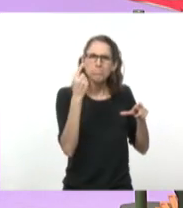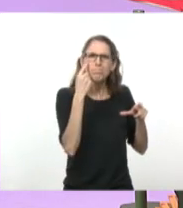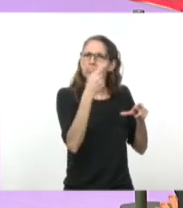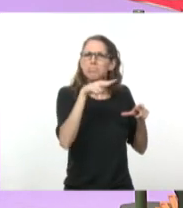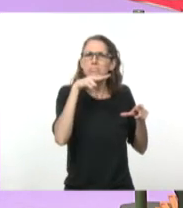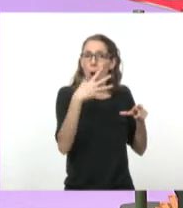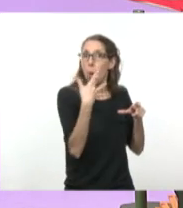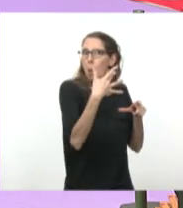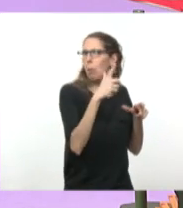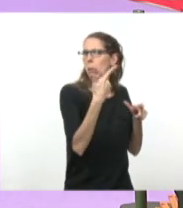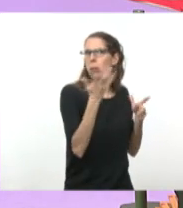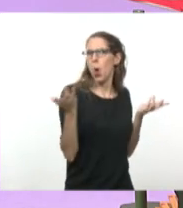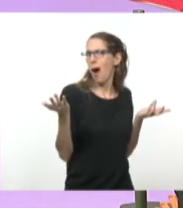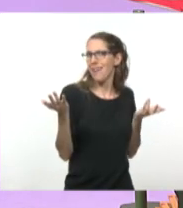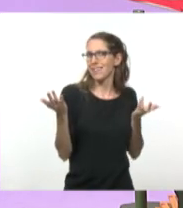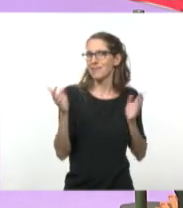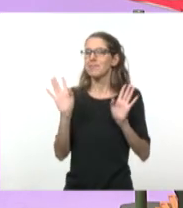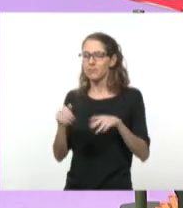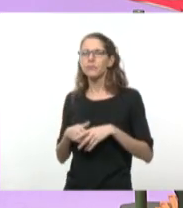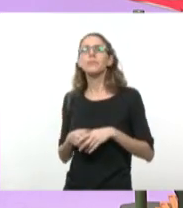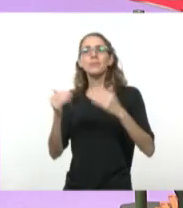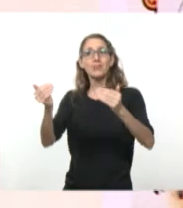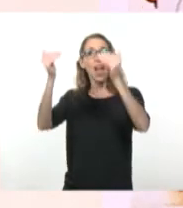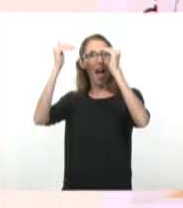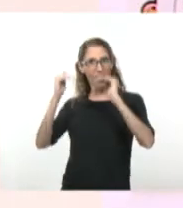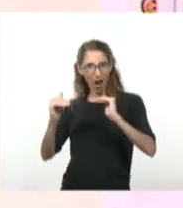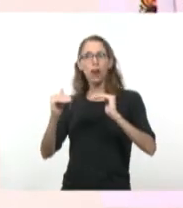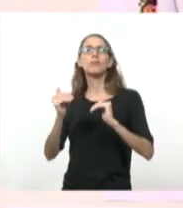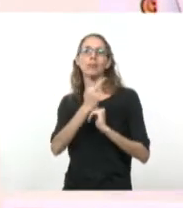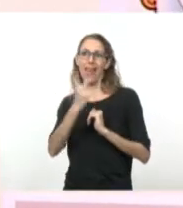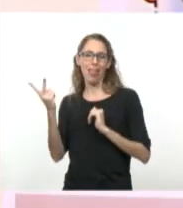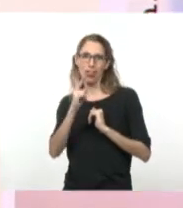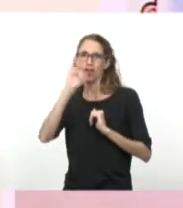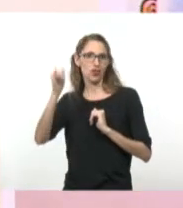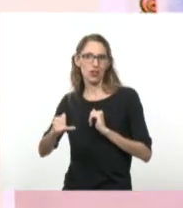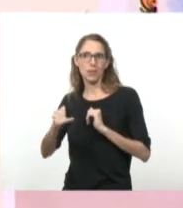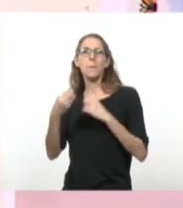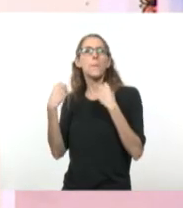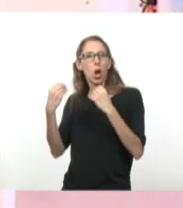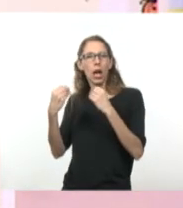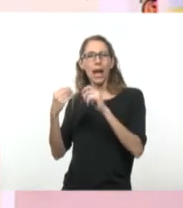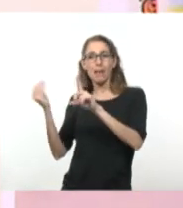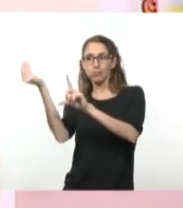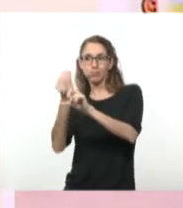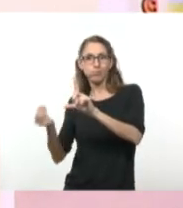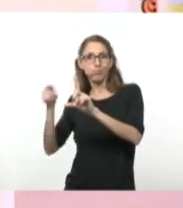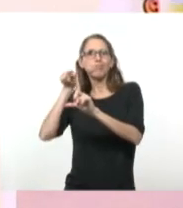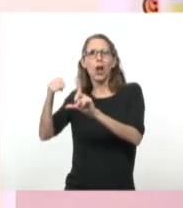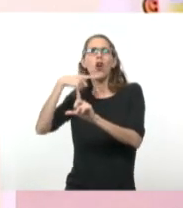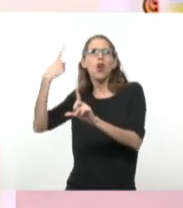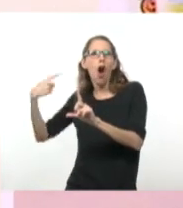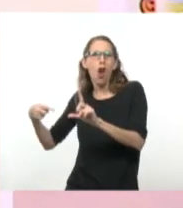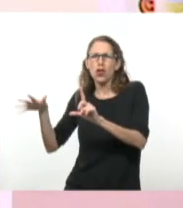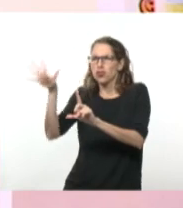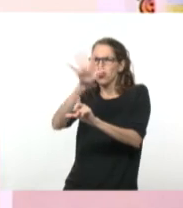Y acá sí tenemos las dos cosas. Tenemos toda esta suma de contraste de color más todo el